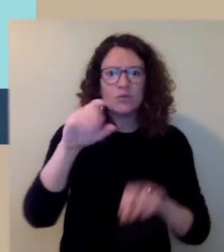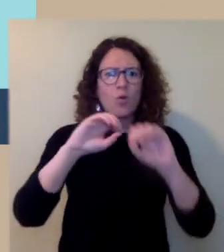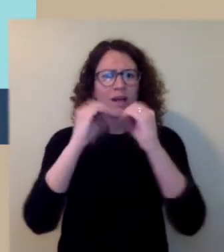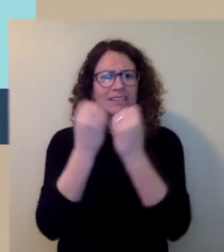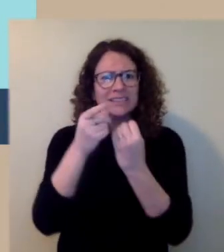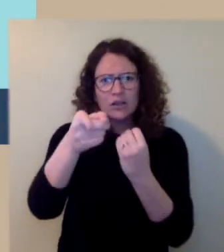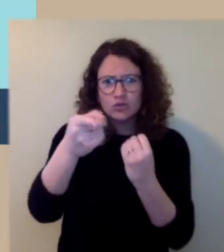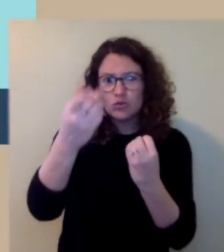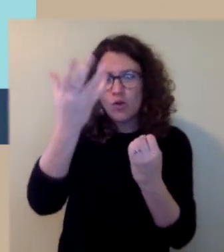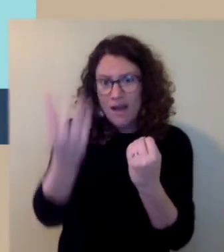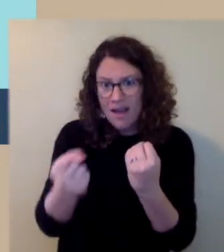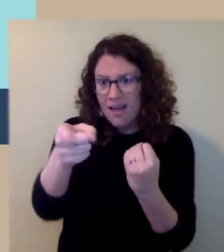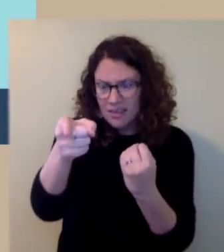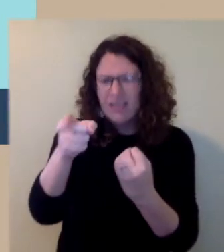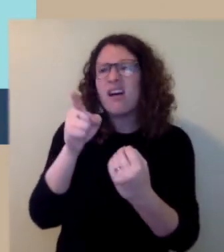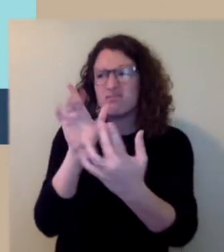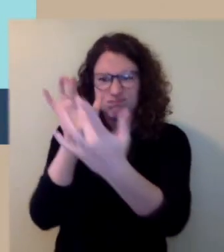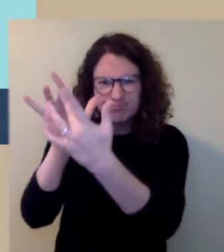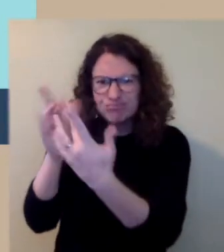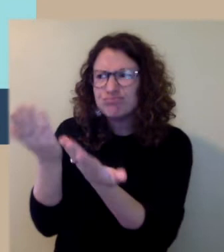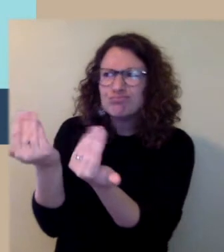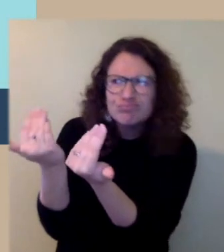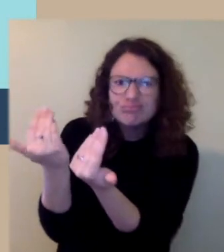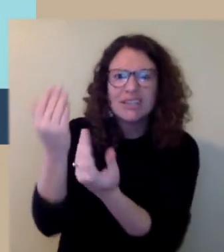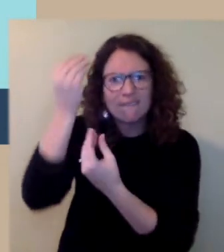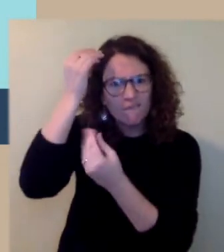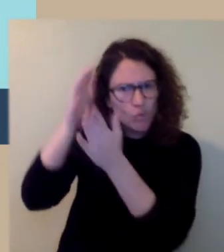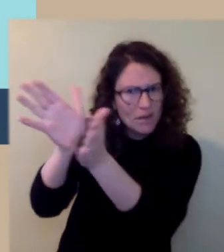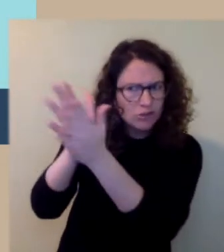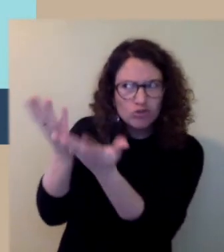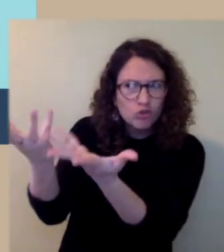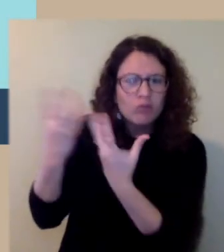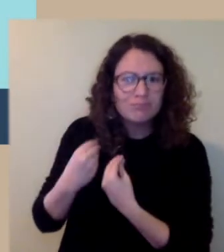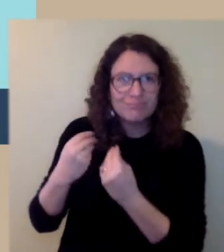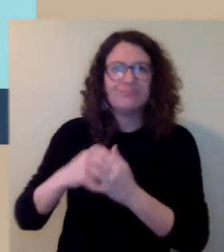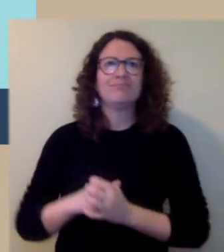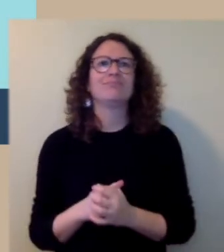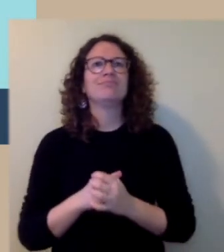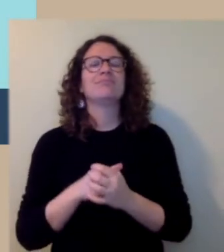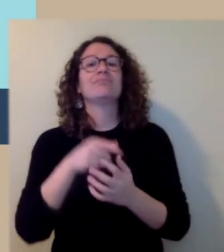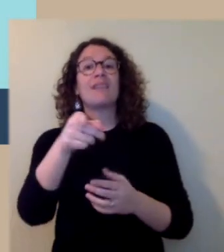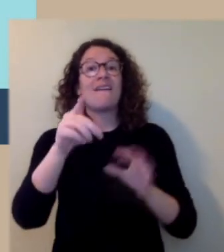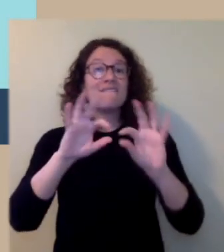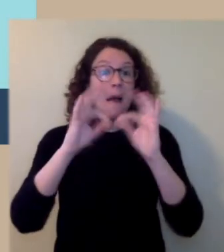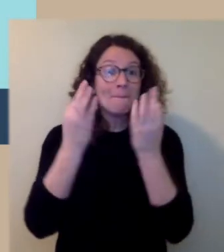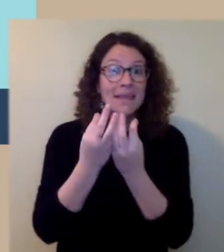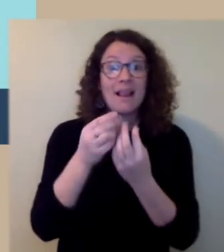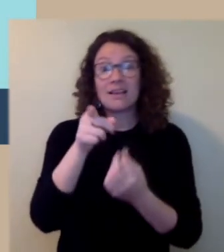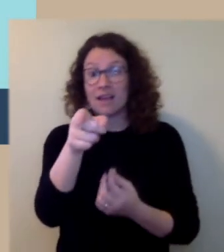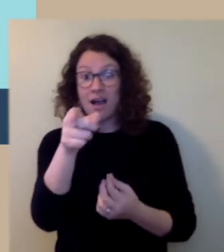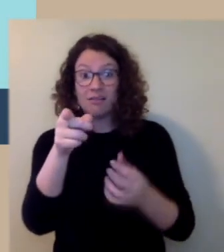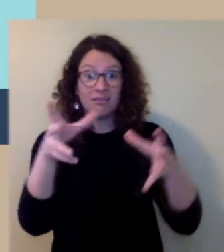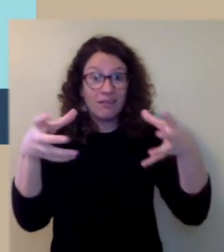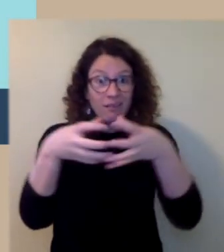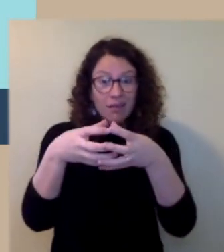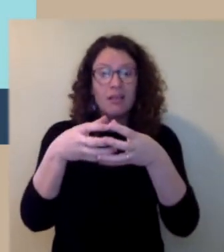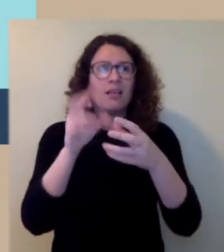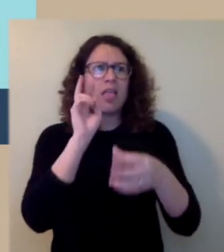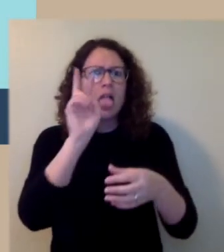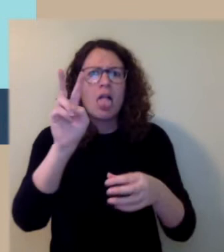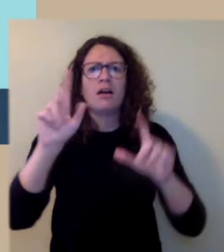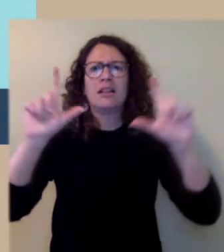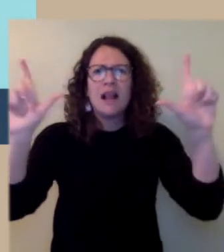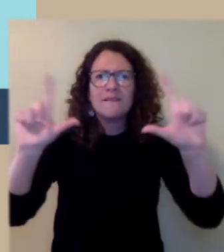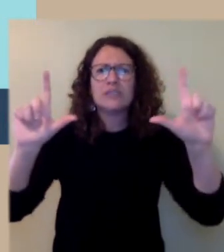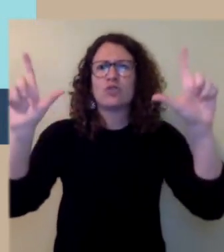Disminuyan tú y tu familia la preocupación y nerviosismo que genera el ver o escuchar la cobertura de los medios de comunicación que piensas